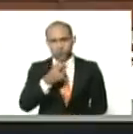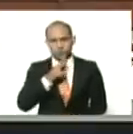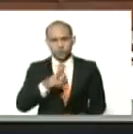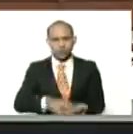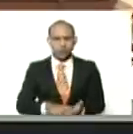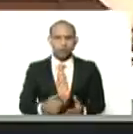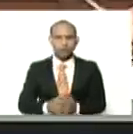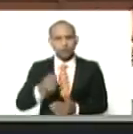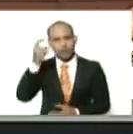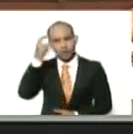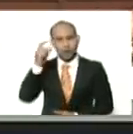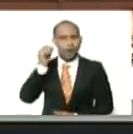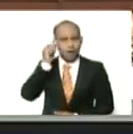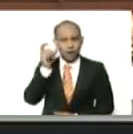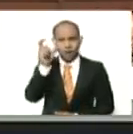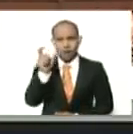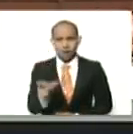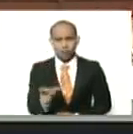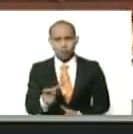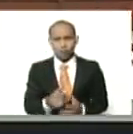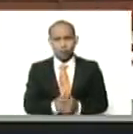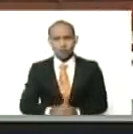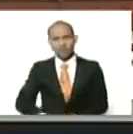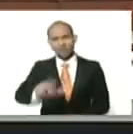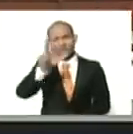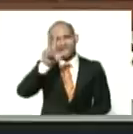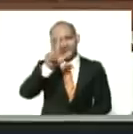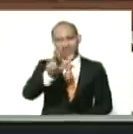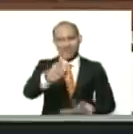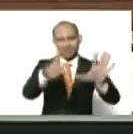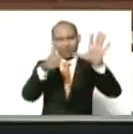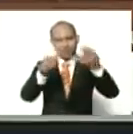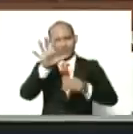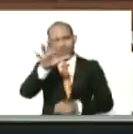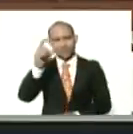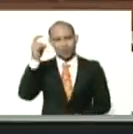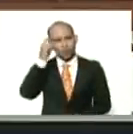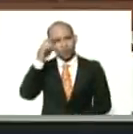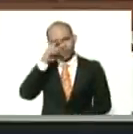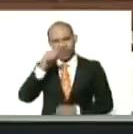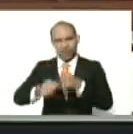los días, de la mujer, son, y tienen que ser, los 365 días, año,